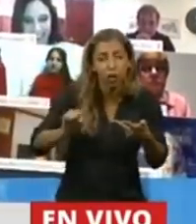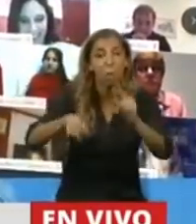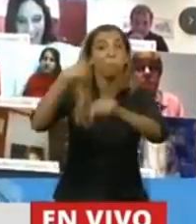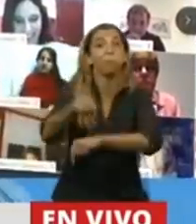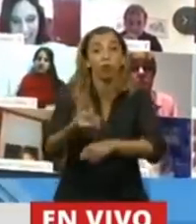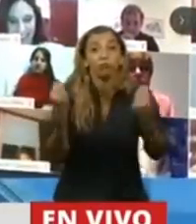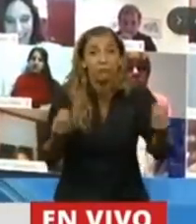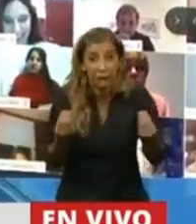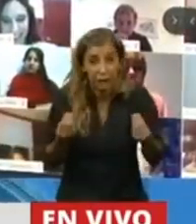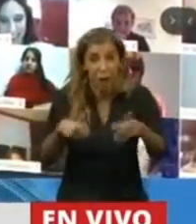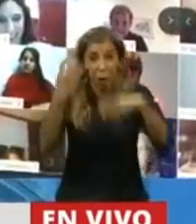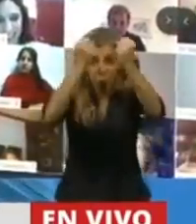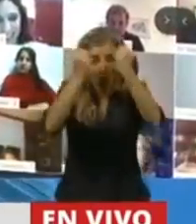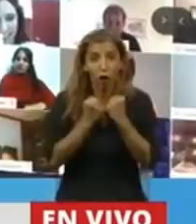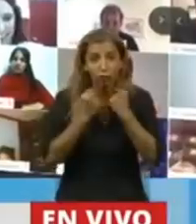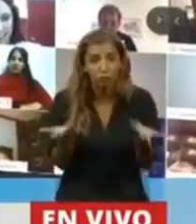todos a producir. ¿Para quién?